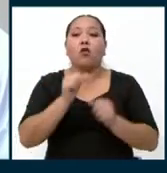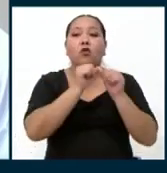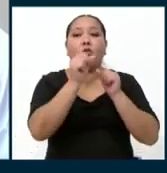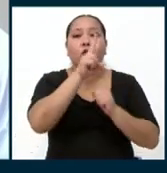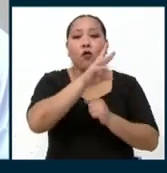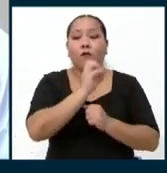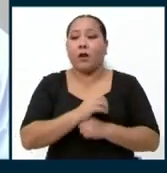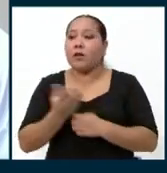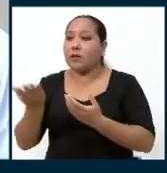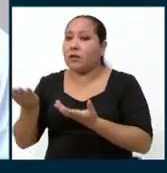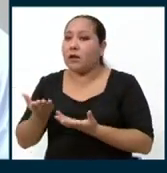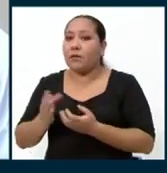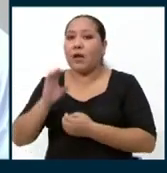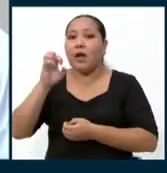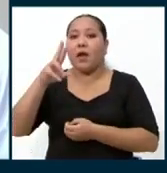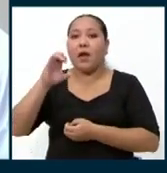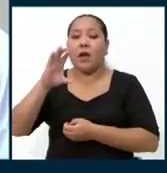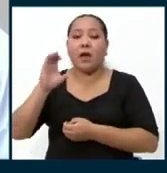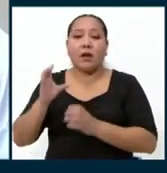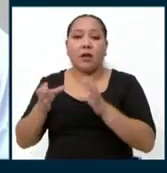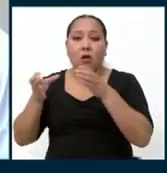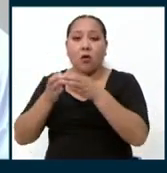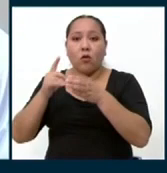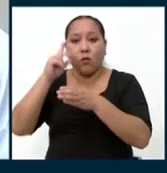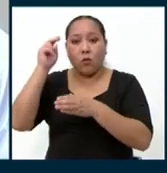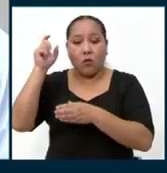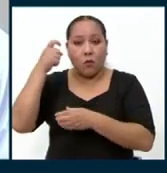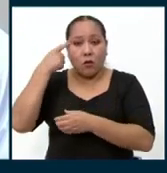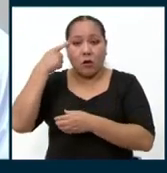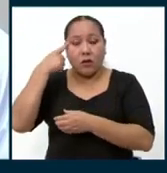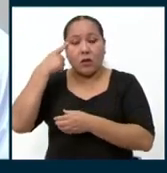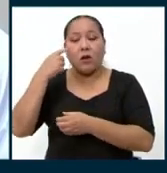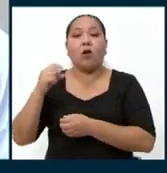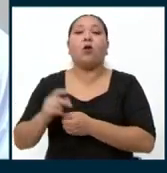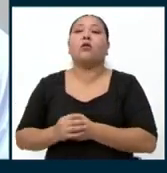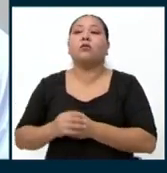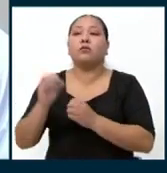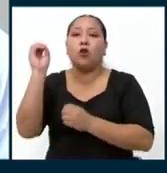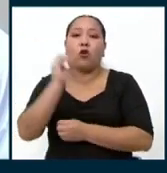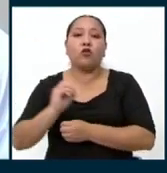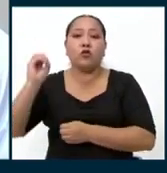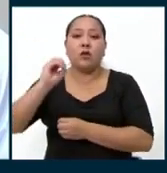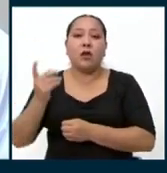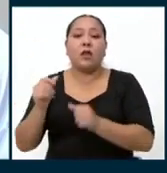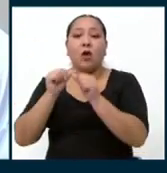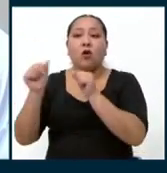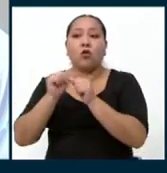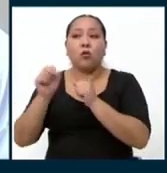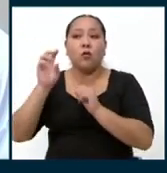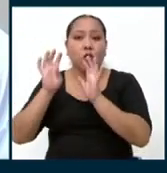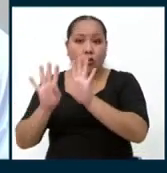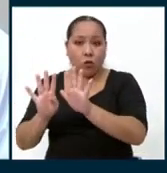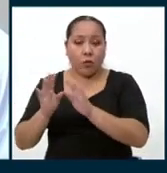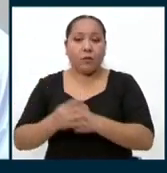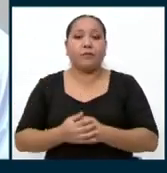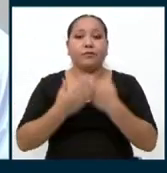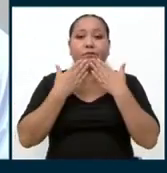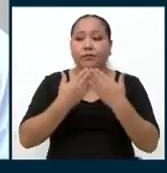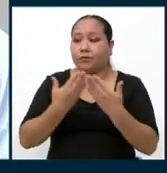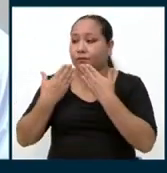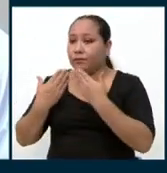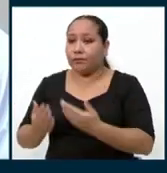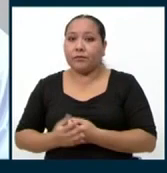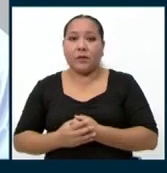número 20, y al candidato Erick Verano Mesa del Partido Nacionalista, quien postula al Parlamento con el número 9. Les agradezco además